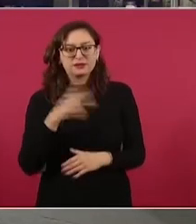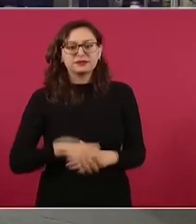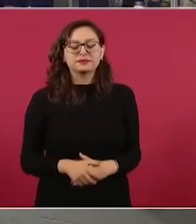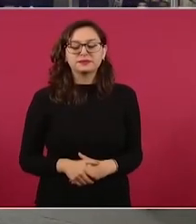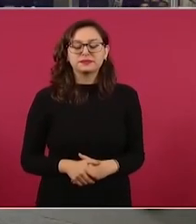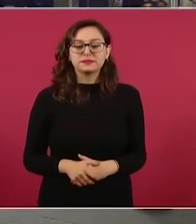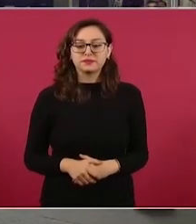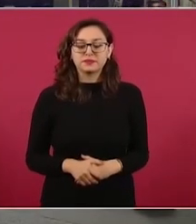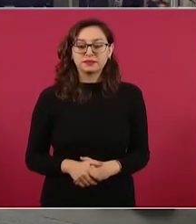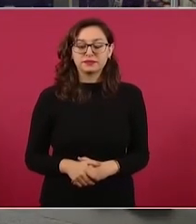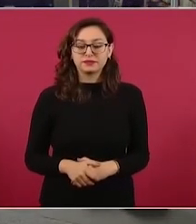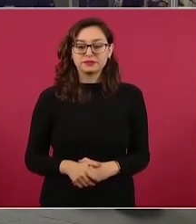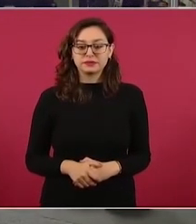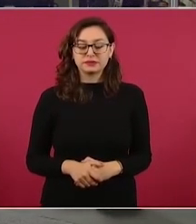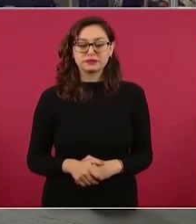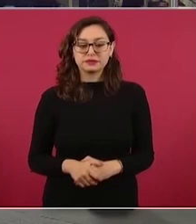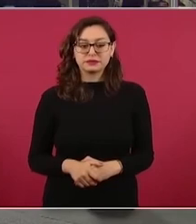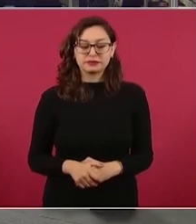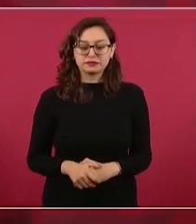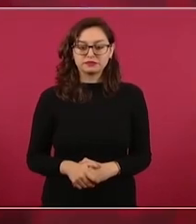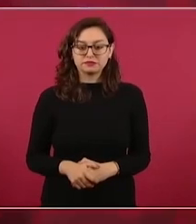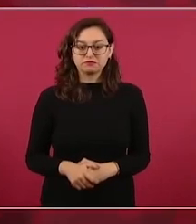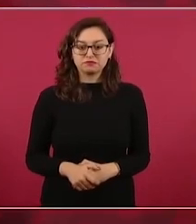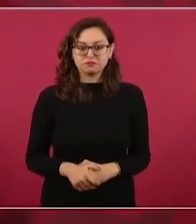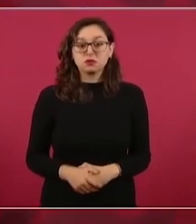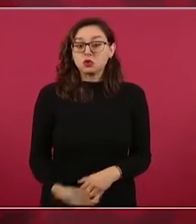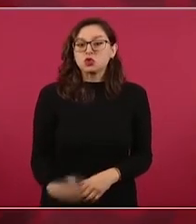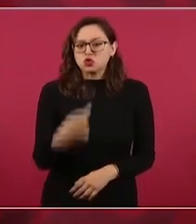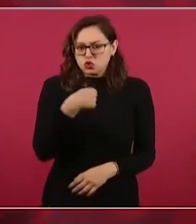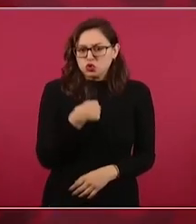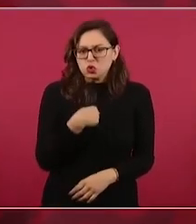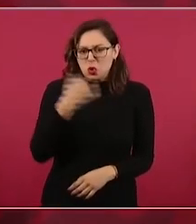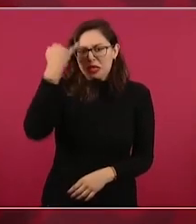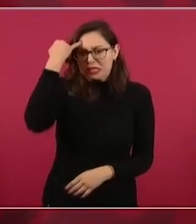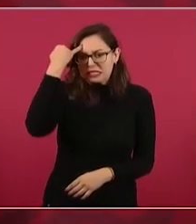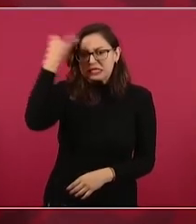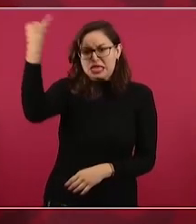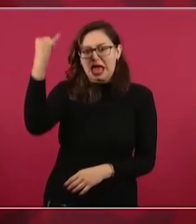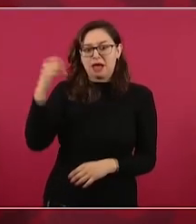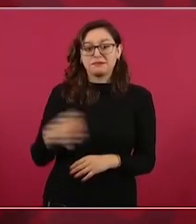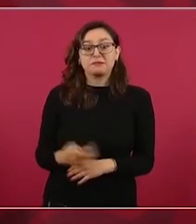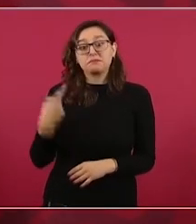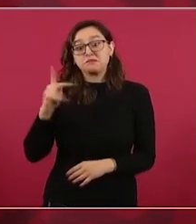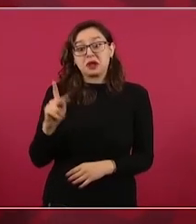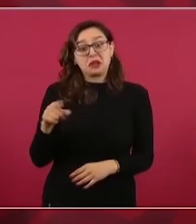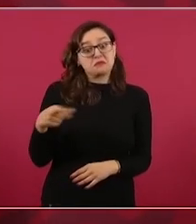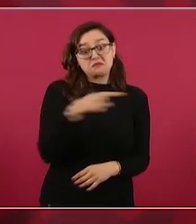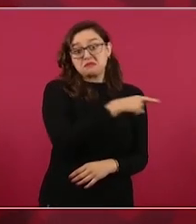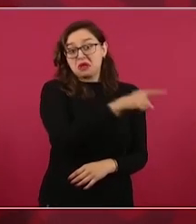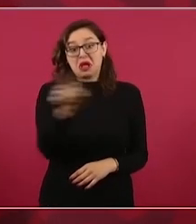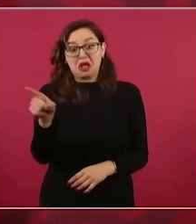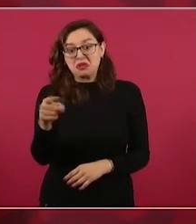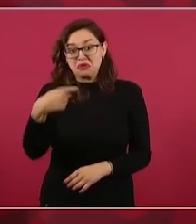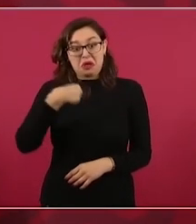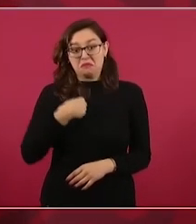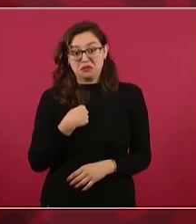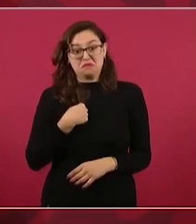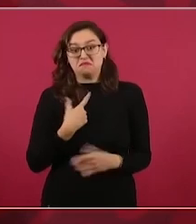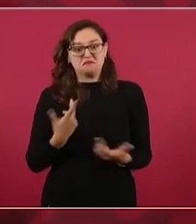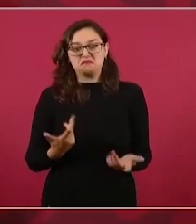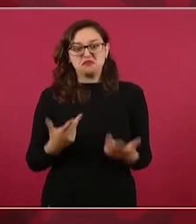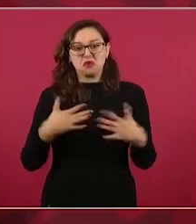comunicación no lo yo tenía como no me contrató nadie así que lo puedo decir con una tranquilidad